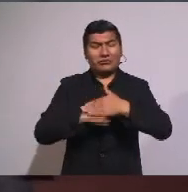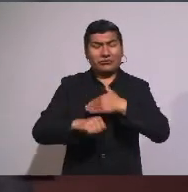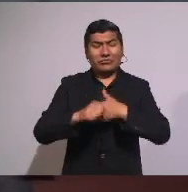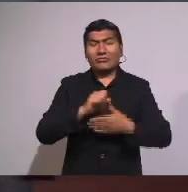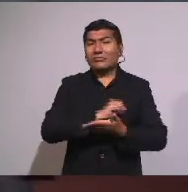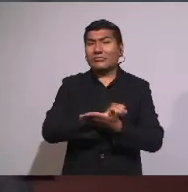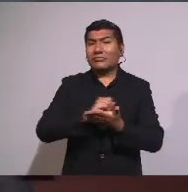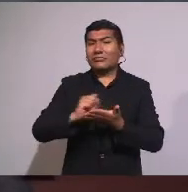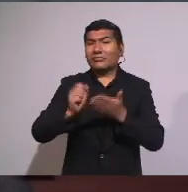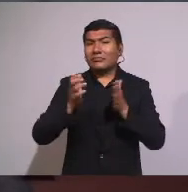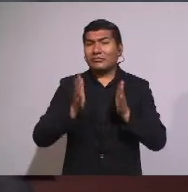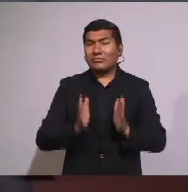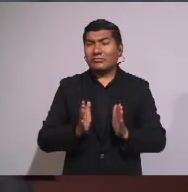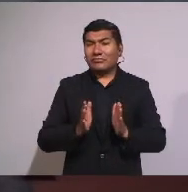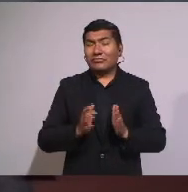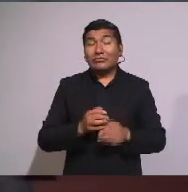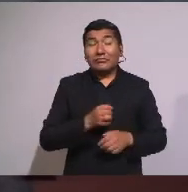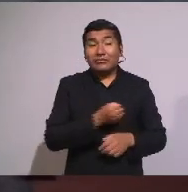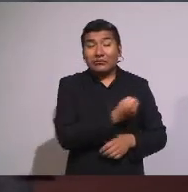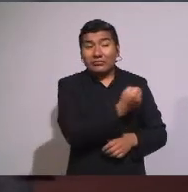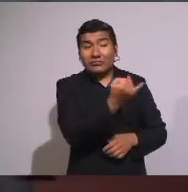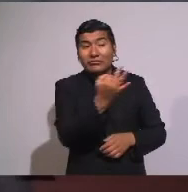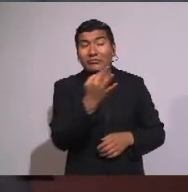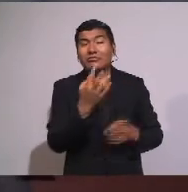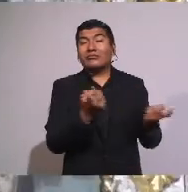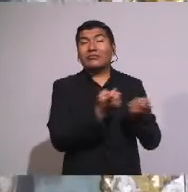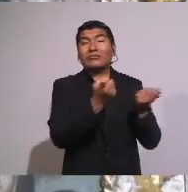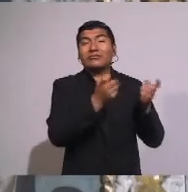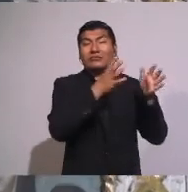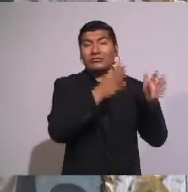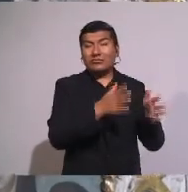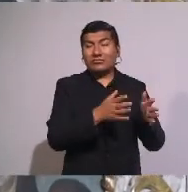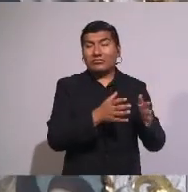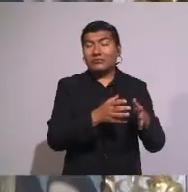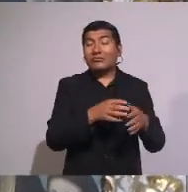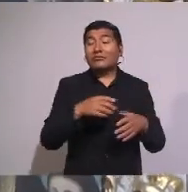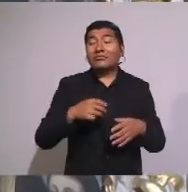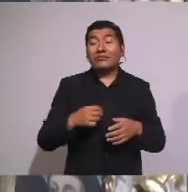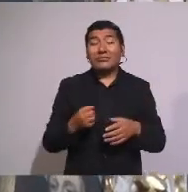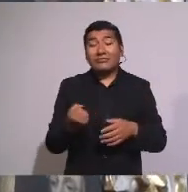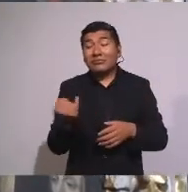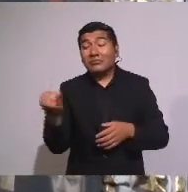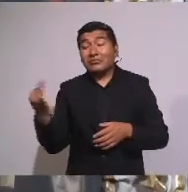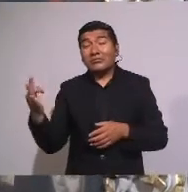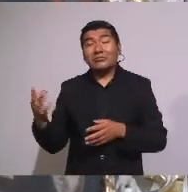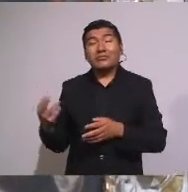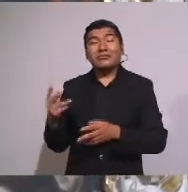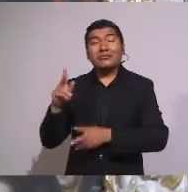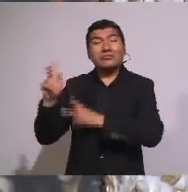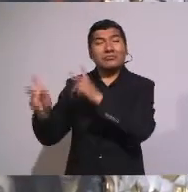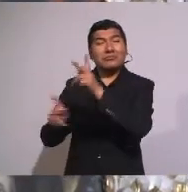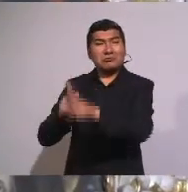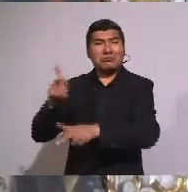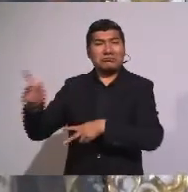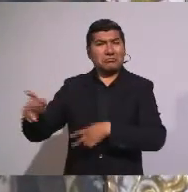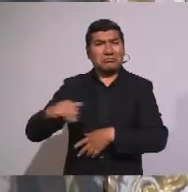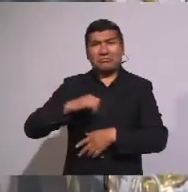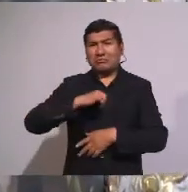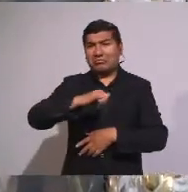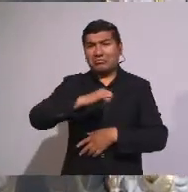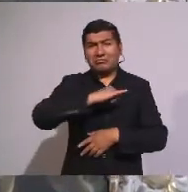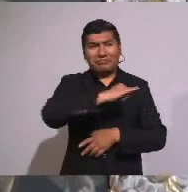Algunos Fueron pecadores Y eran personas Iguales a nosotros